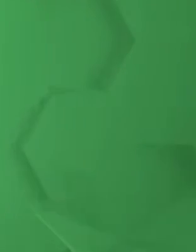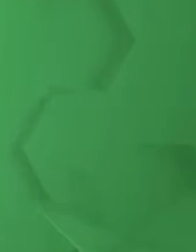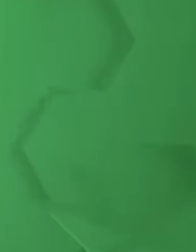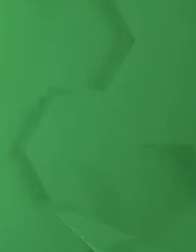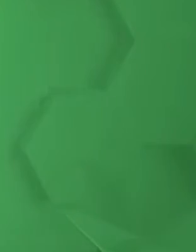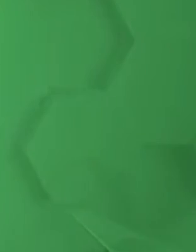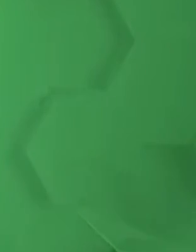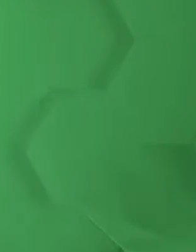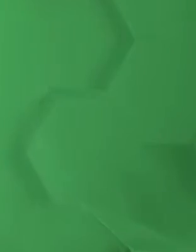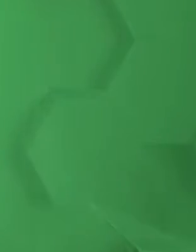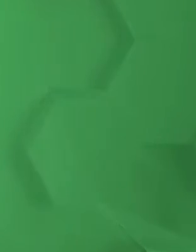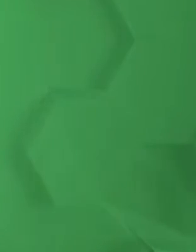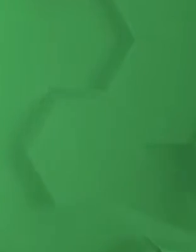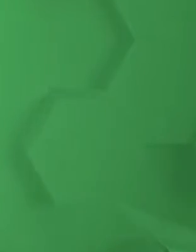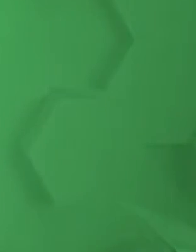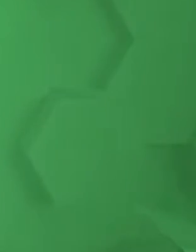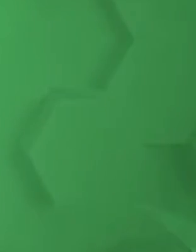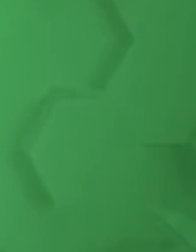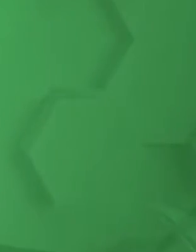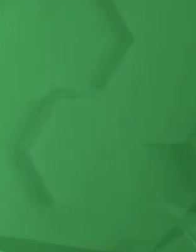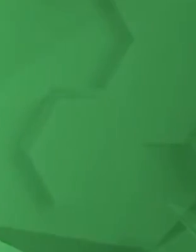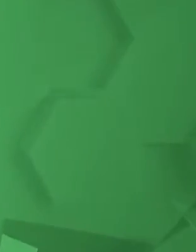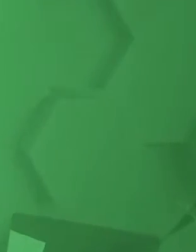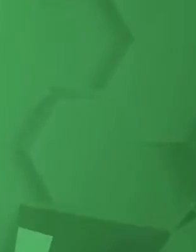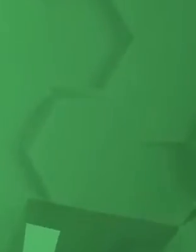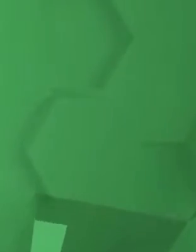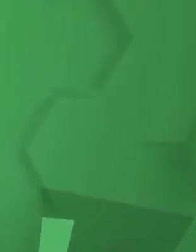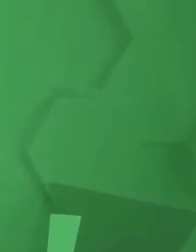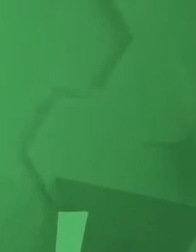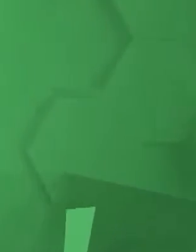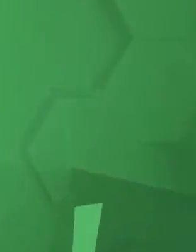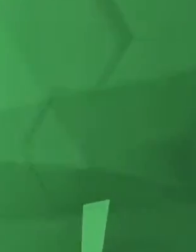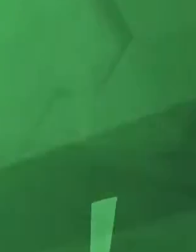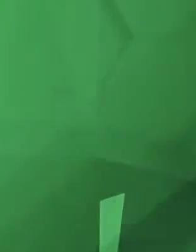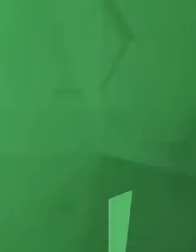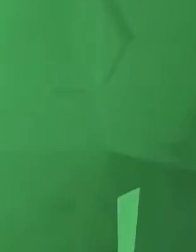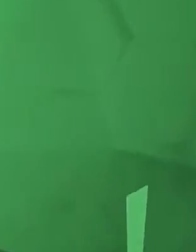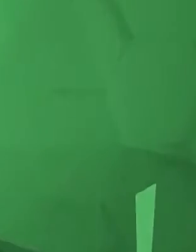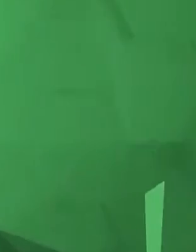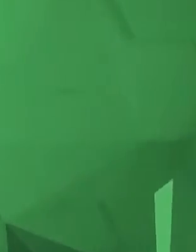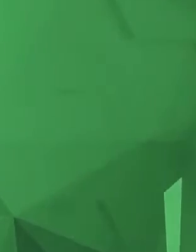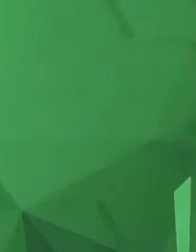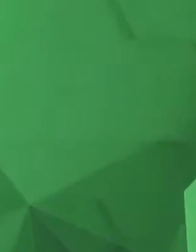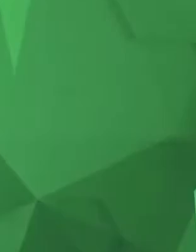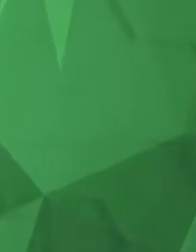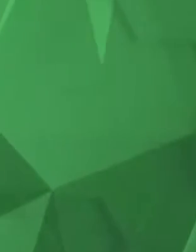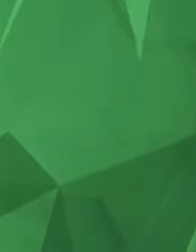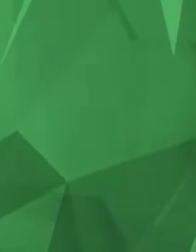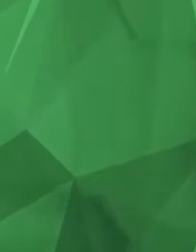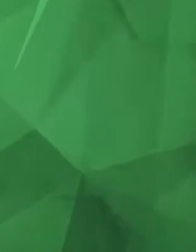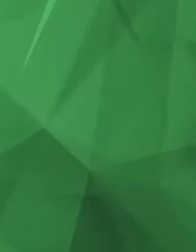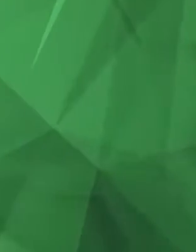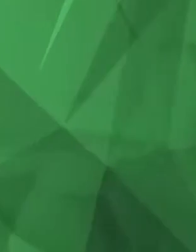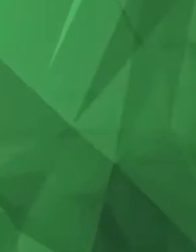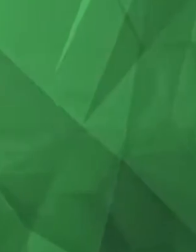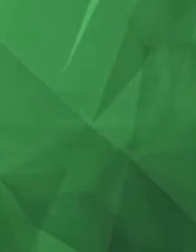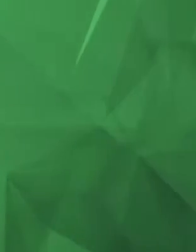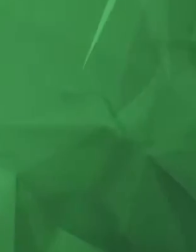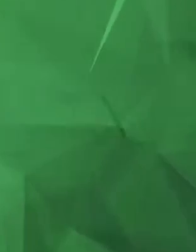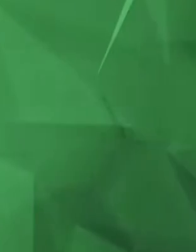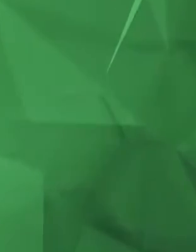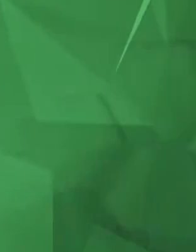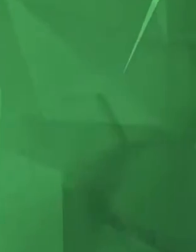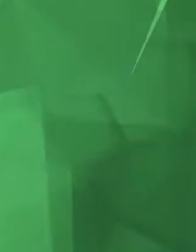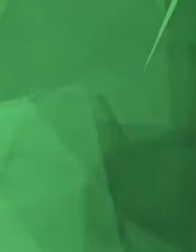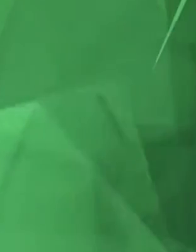to the lawn of the UN in New York. This is an installation of five